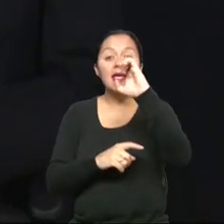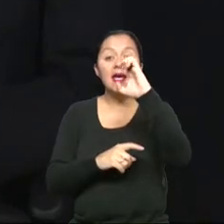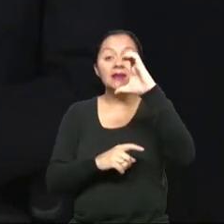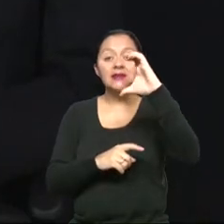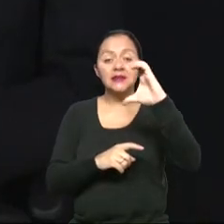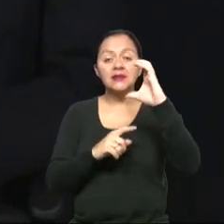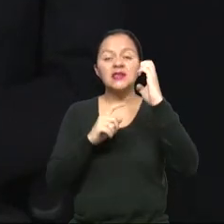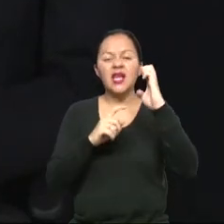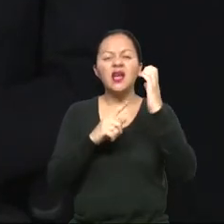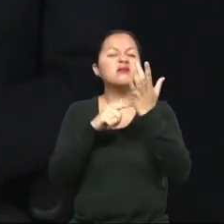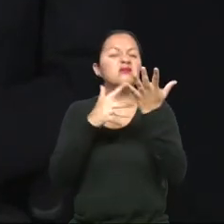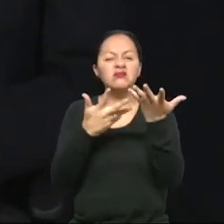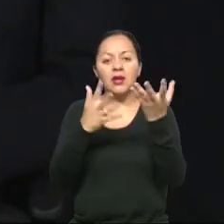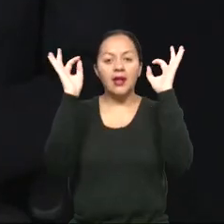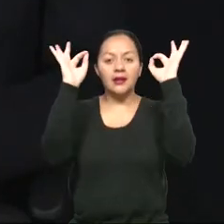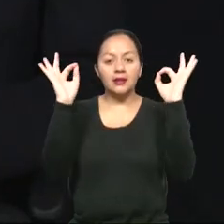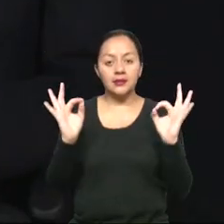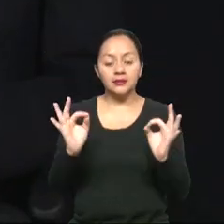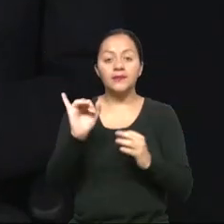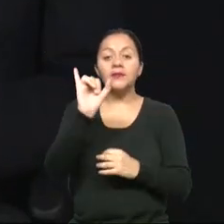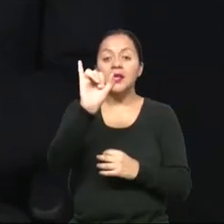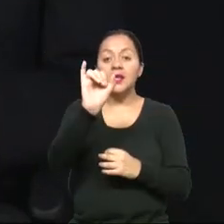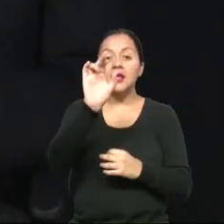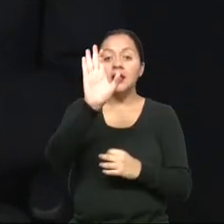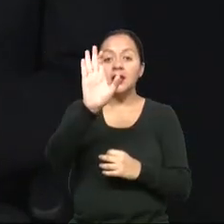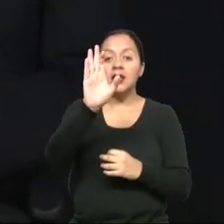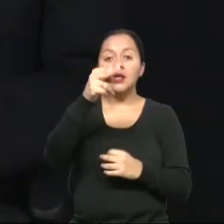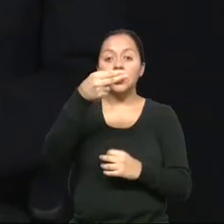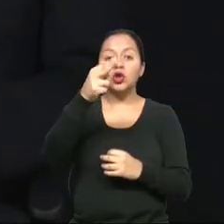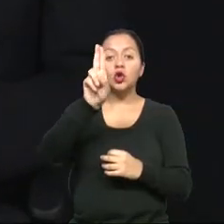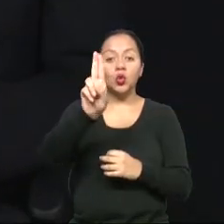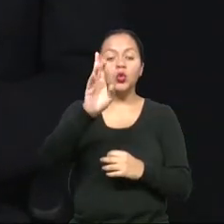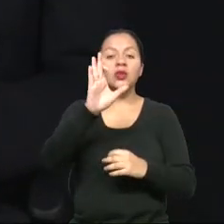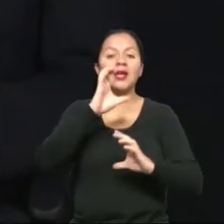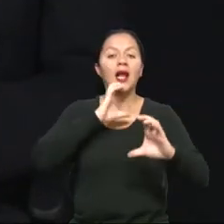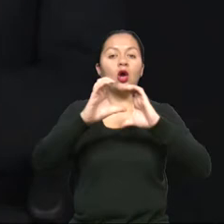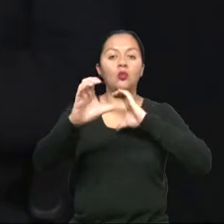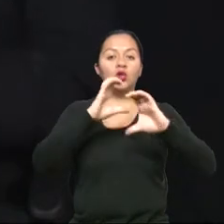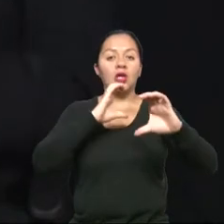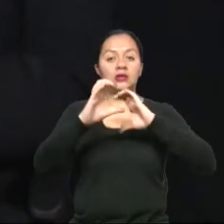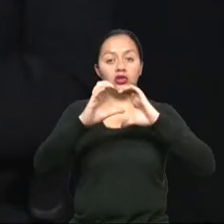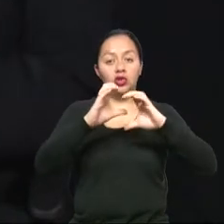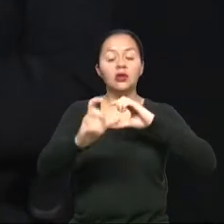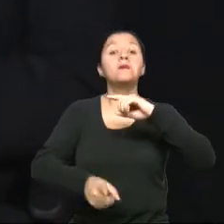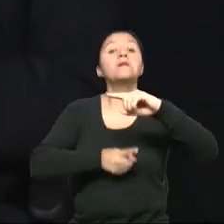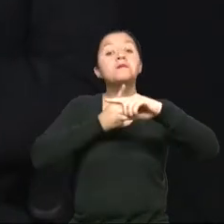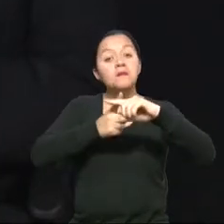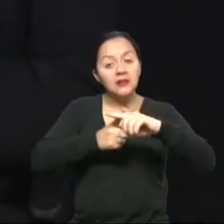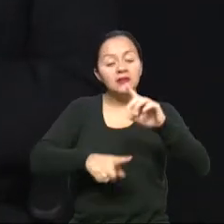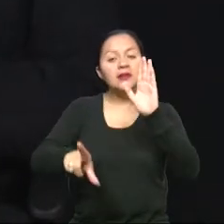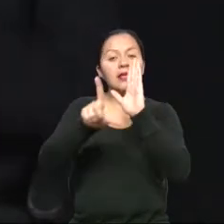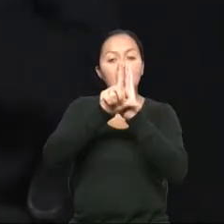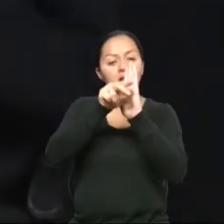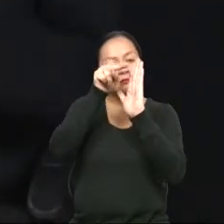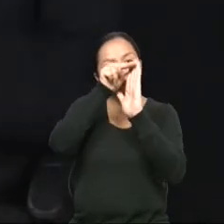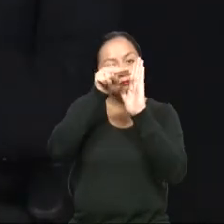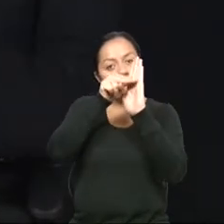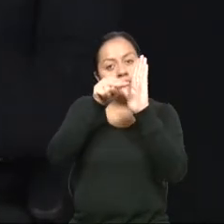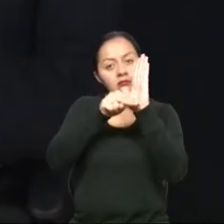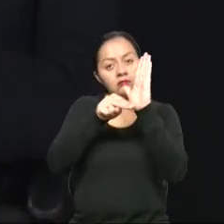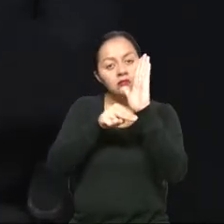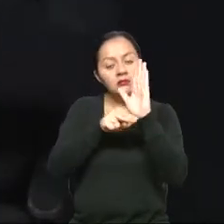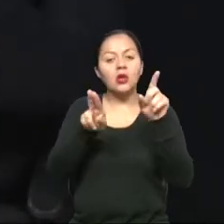eléctrico, estamos hablando de la ITU para todo lo que es el tema de telecomunicaciones y dentro de la pirámide normativa también trabajamos en normas